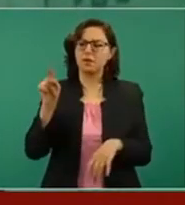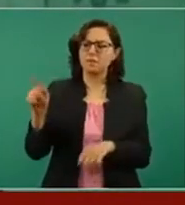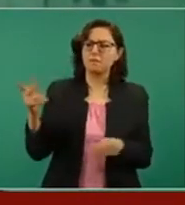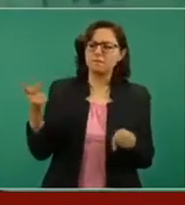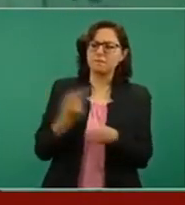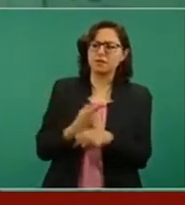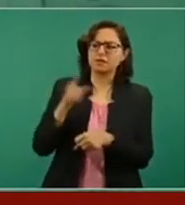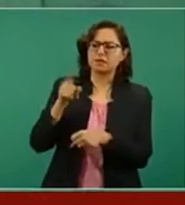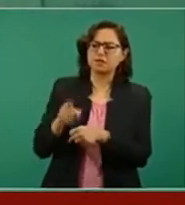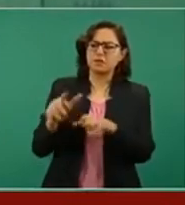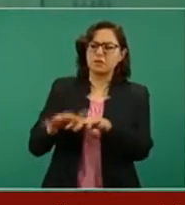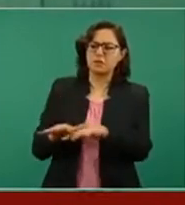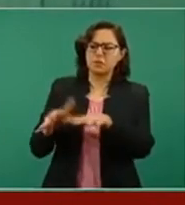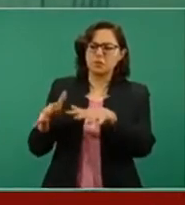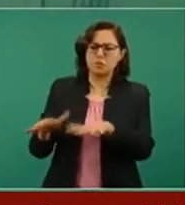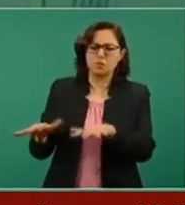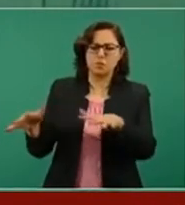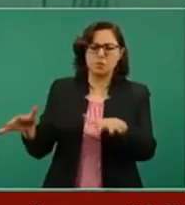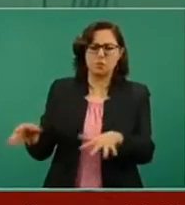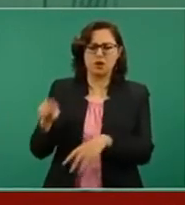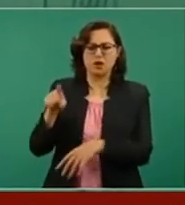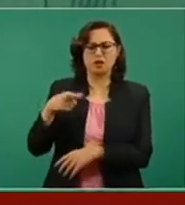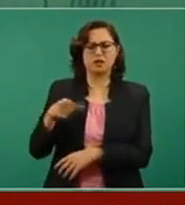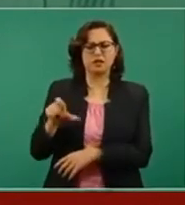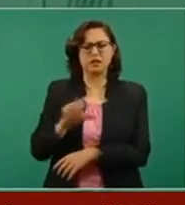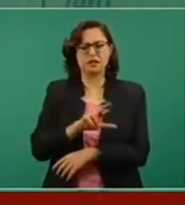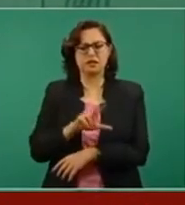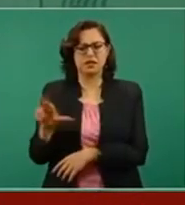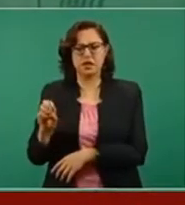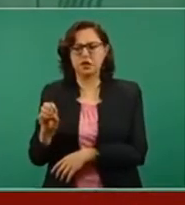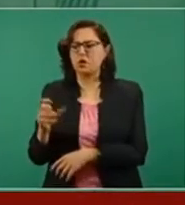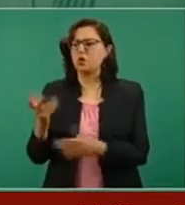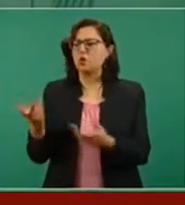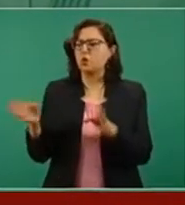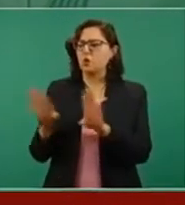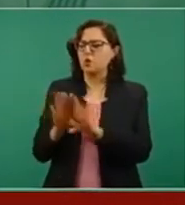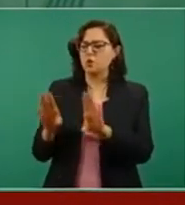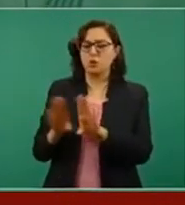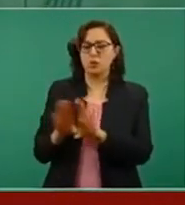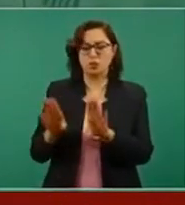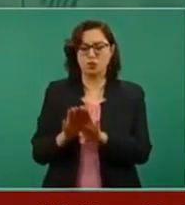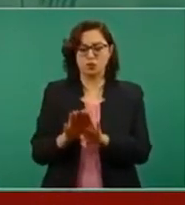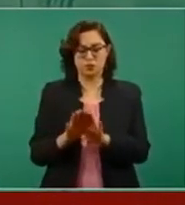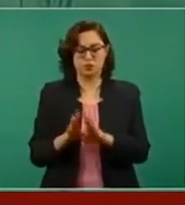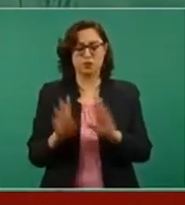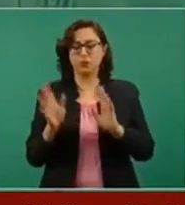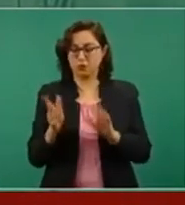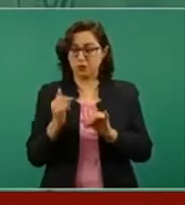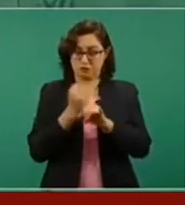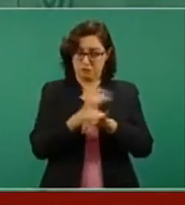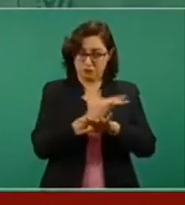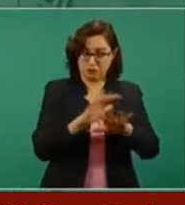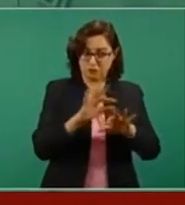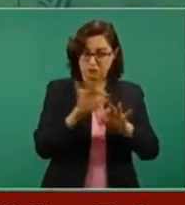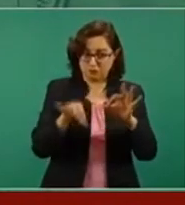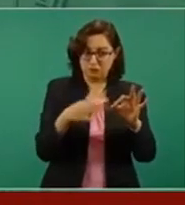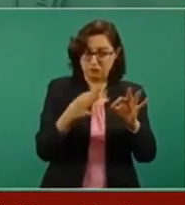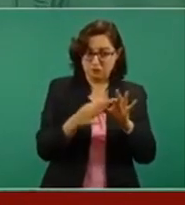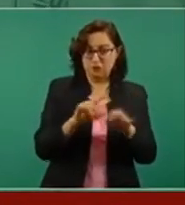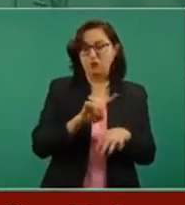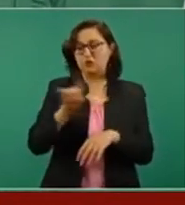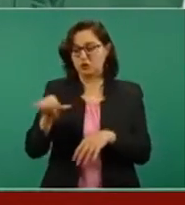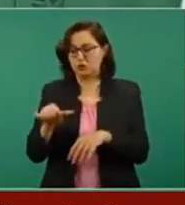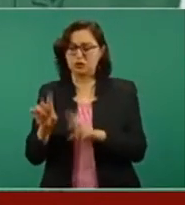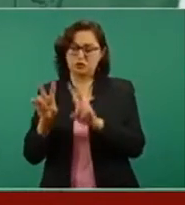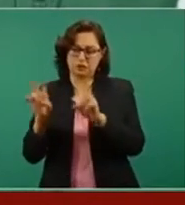sucediendo en las playas de Quintana Roo y después ya informamos sobre el plan de